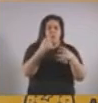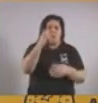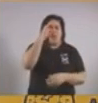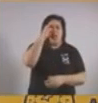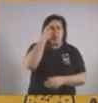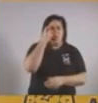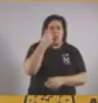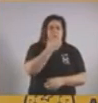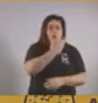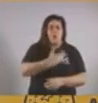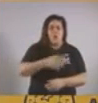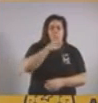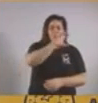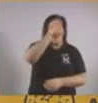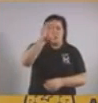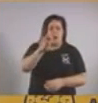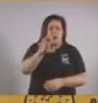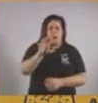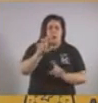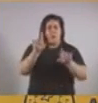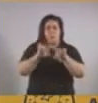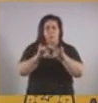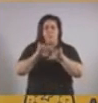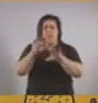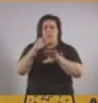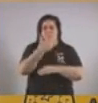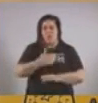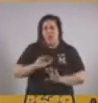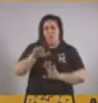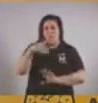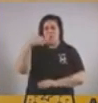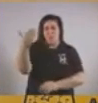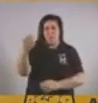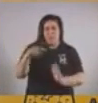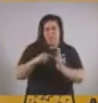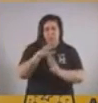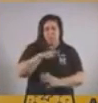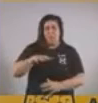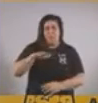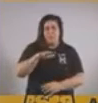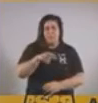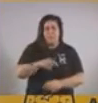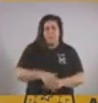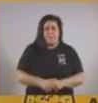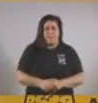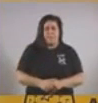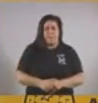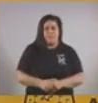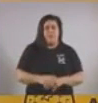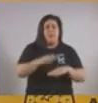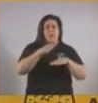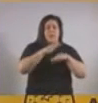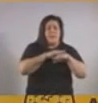gobernadores, incluido el gobernador de la provincia de Buenos Aires. Los jefes de gabinete se reunieron esta semana.